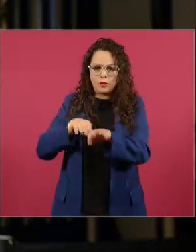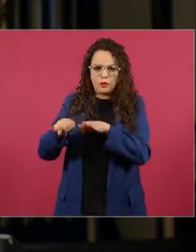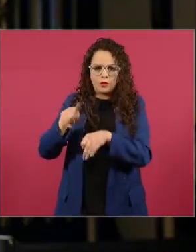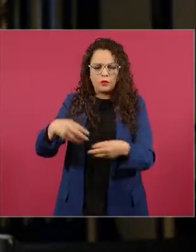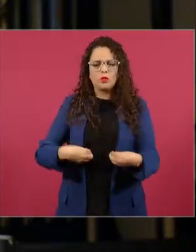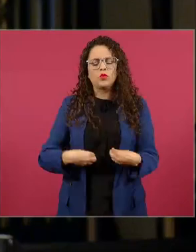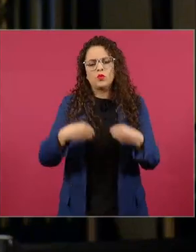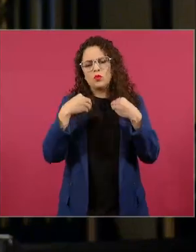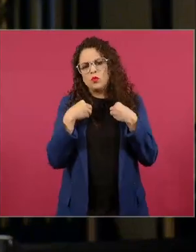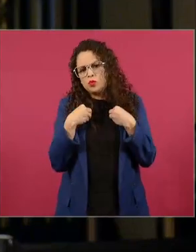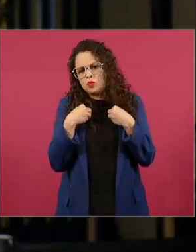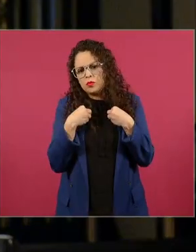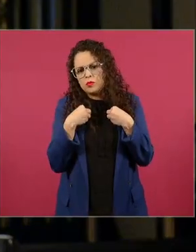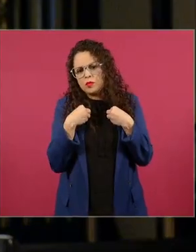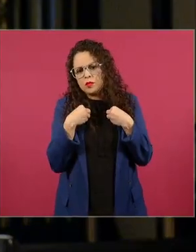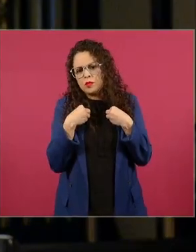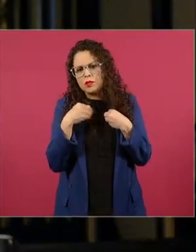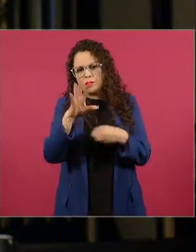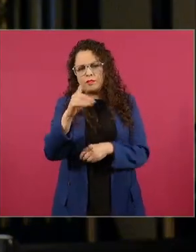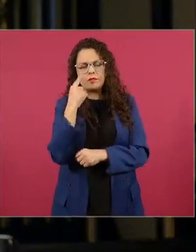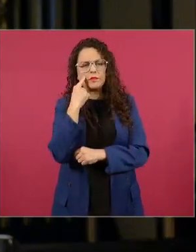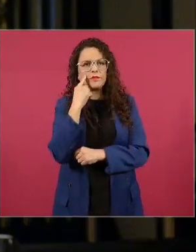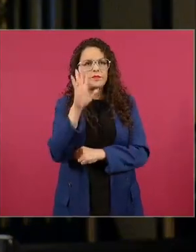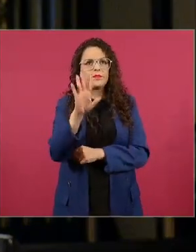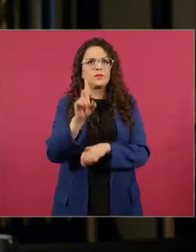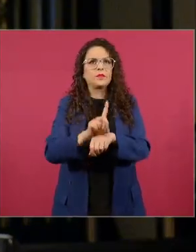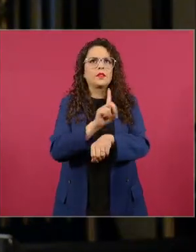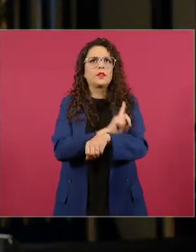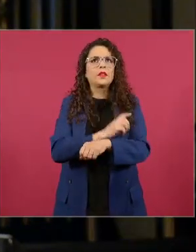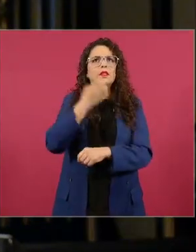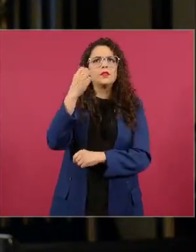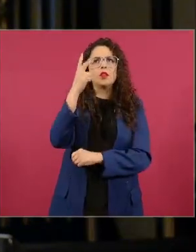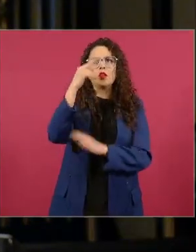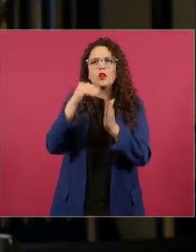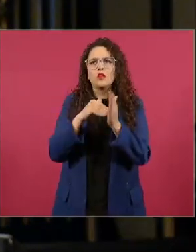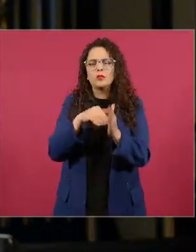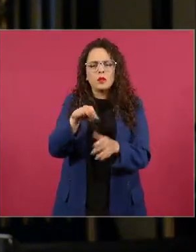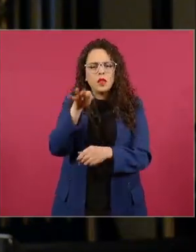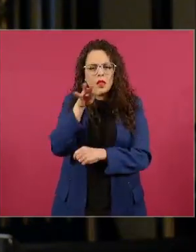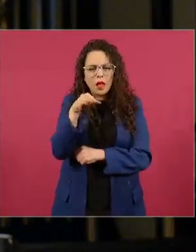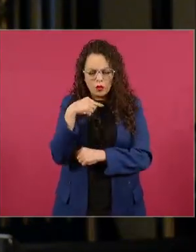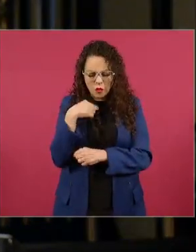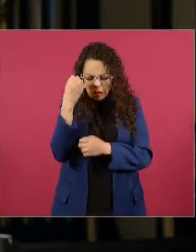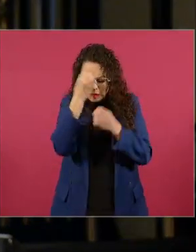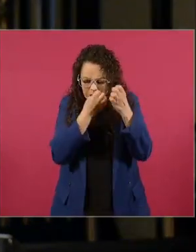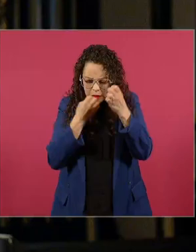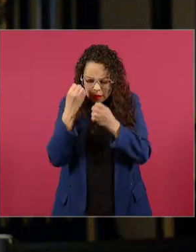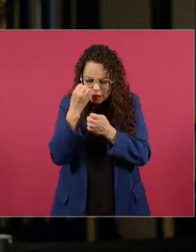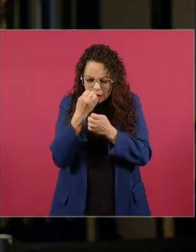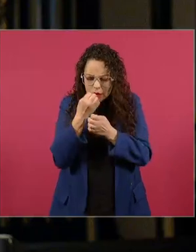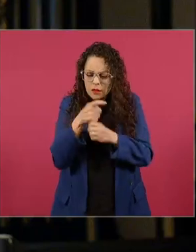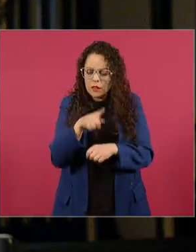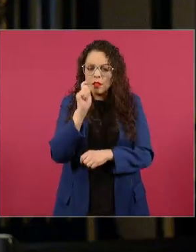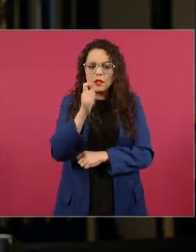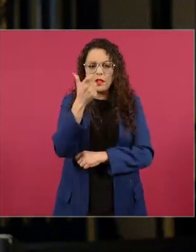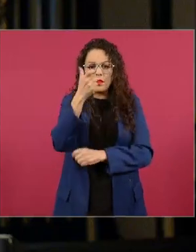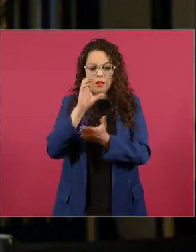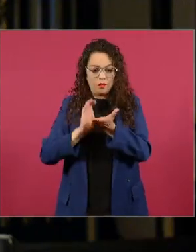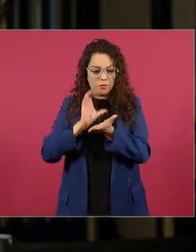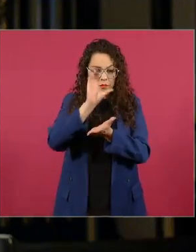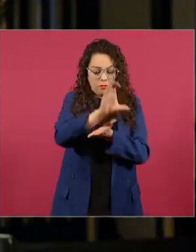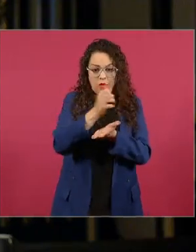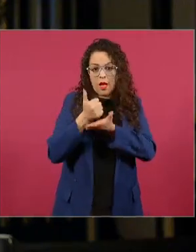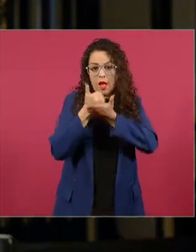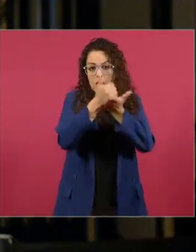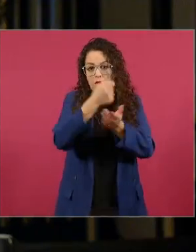yo analizando el tema y desde 2019 desde enero de 2019 desapareció un subsidio para vivienda popular